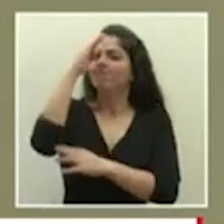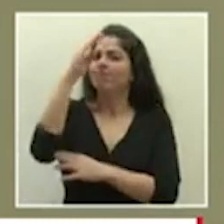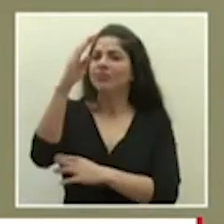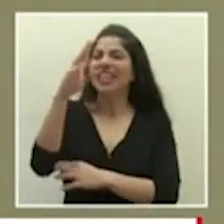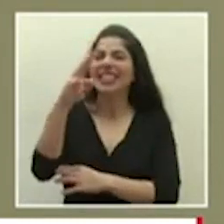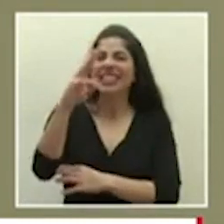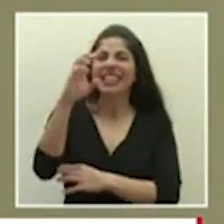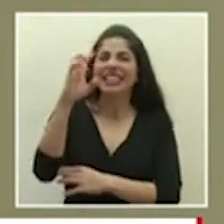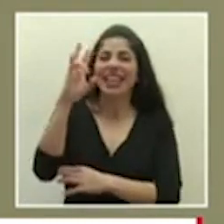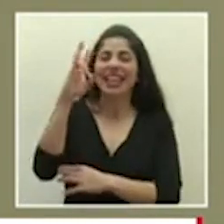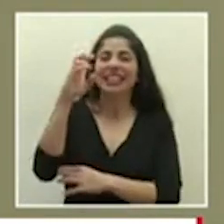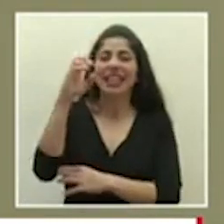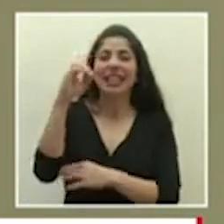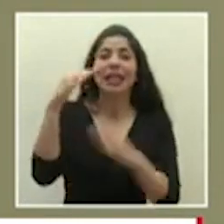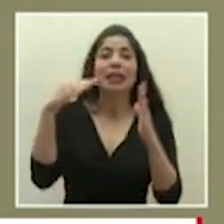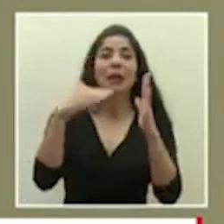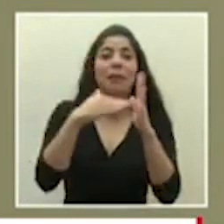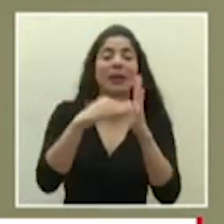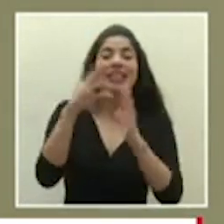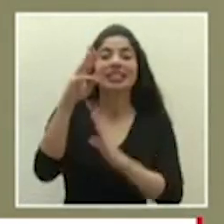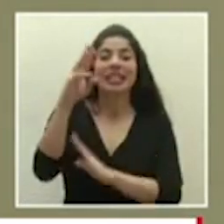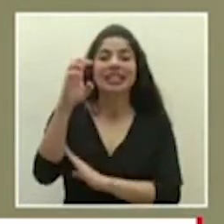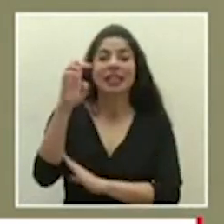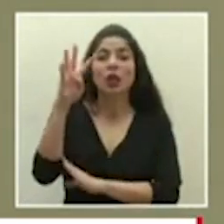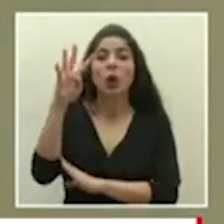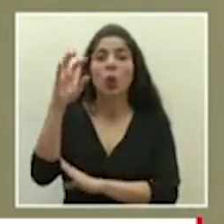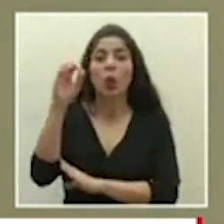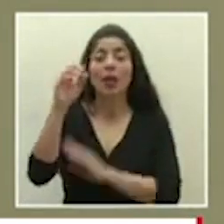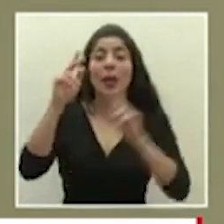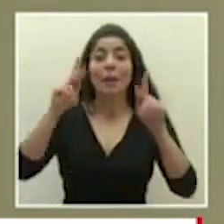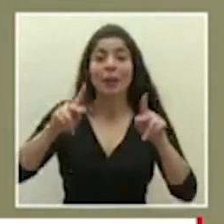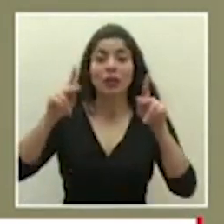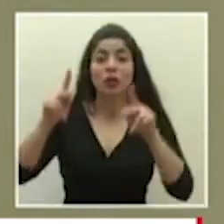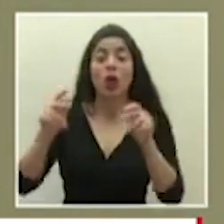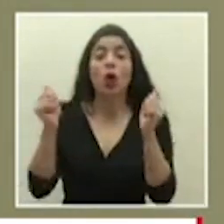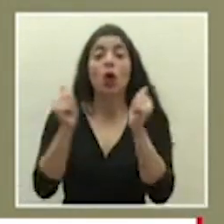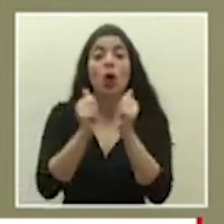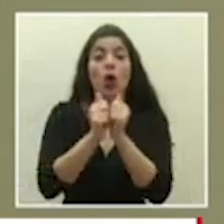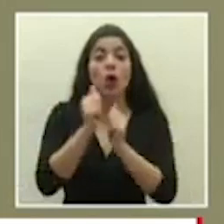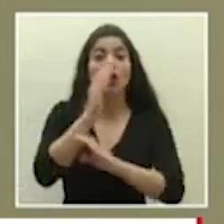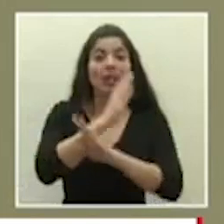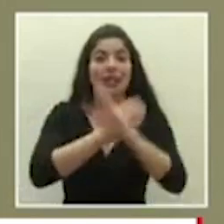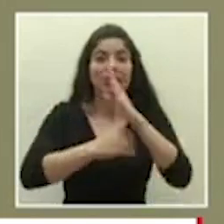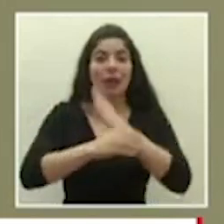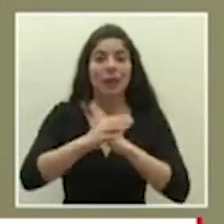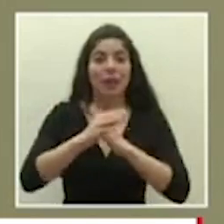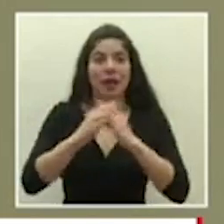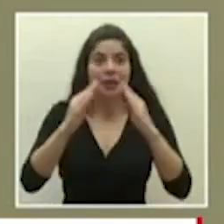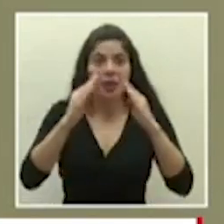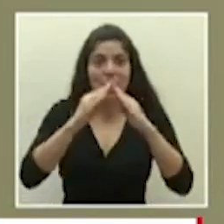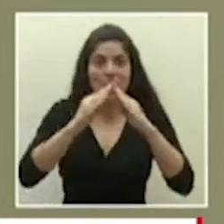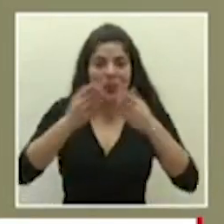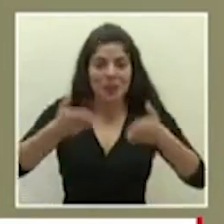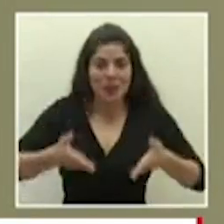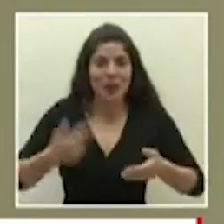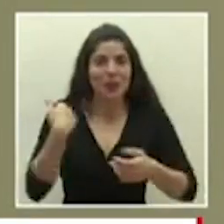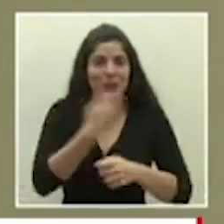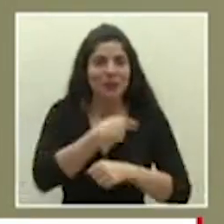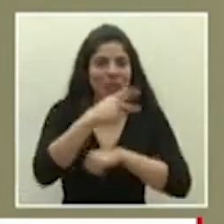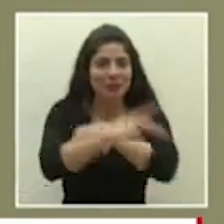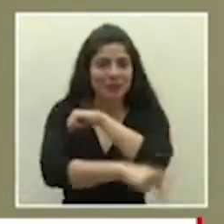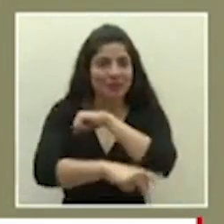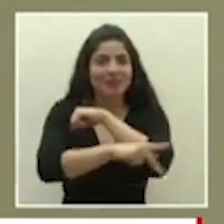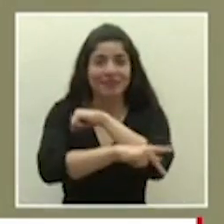670.640 personas con discapacidad que habitan en nuestro país y que de